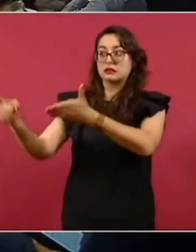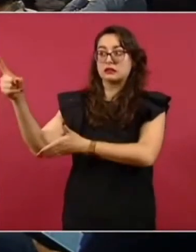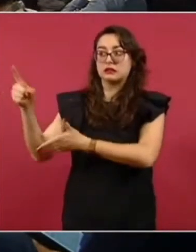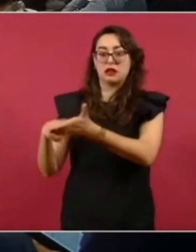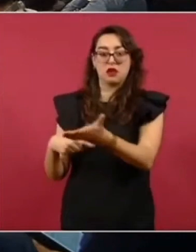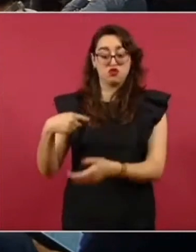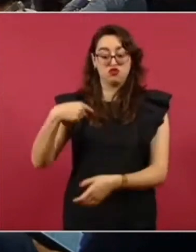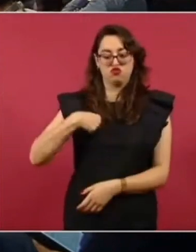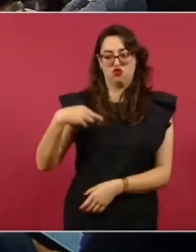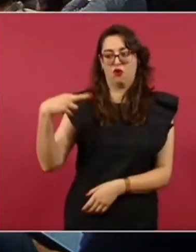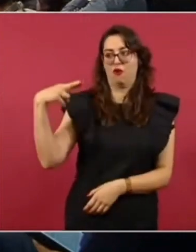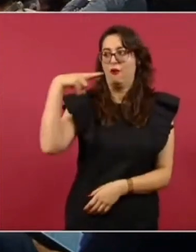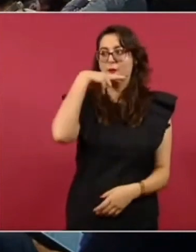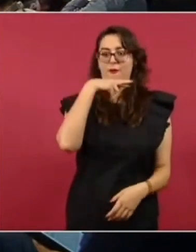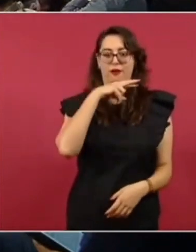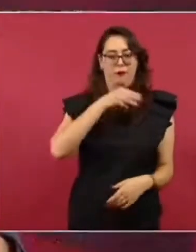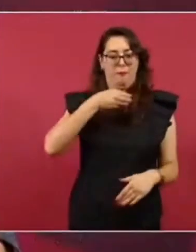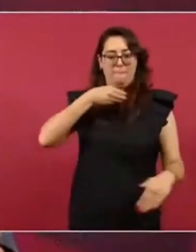las obras